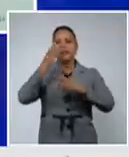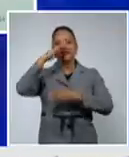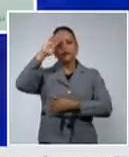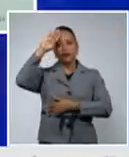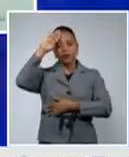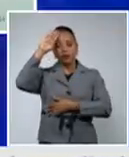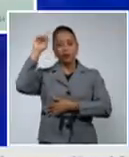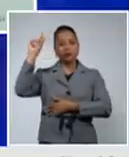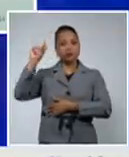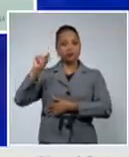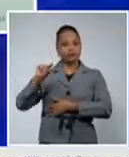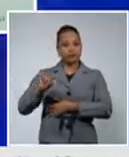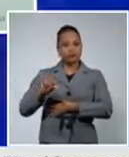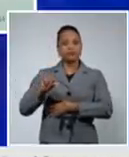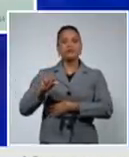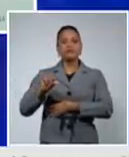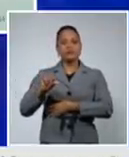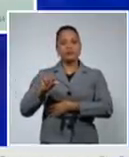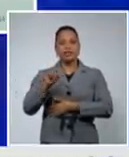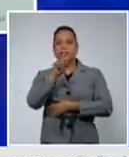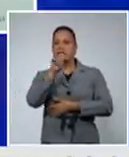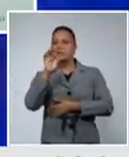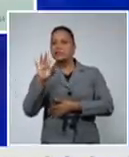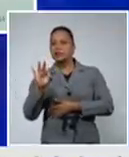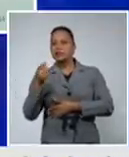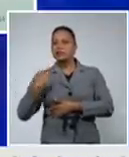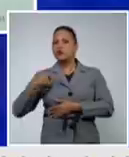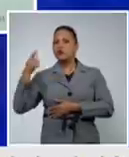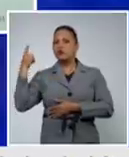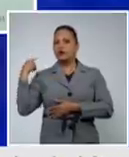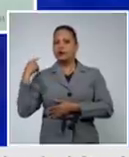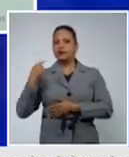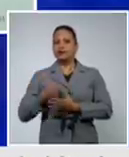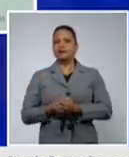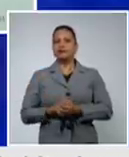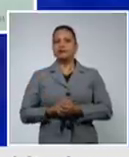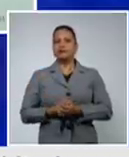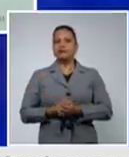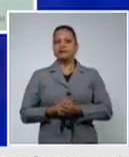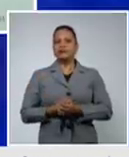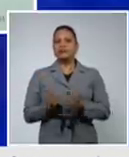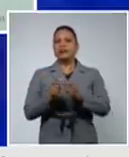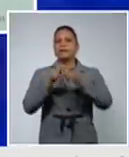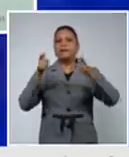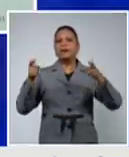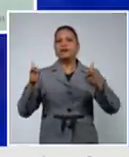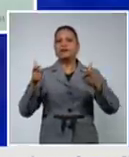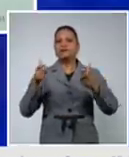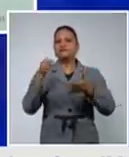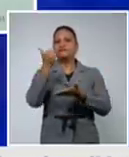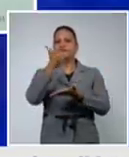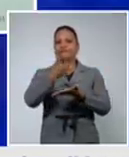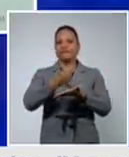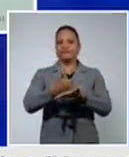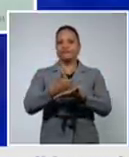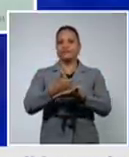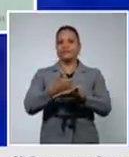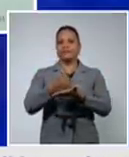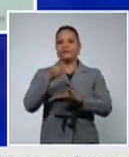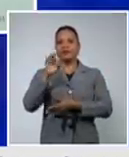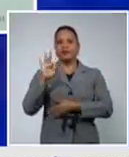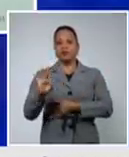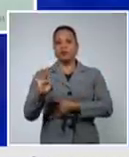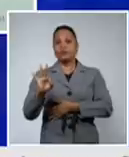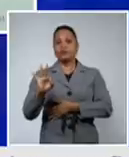número de casos autóctonos a 18 ayer el mayor número en el municipio Cabecera Santiago de